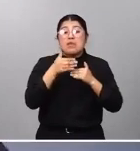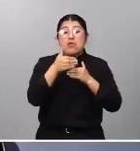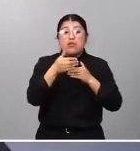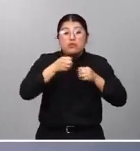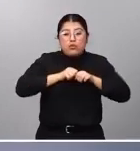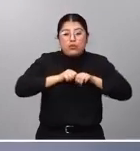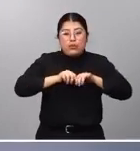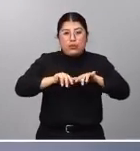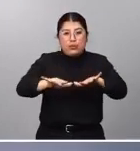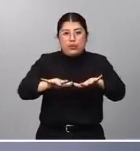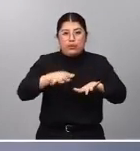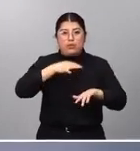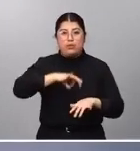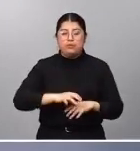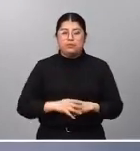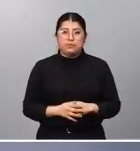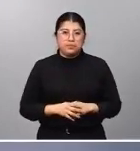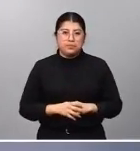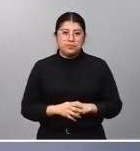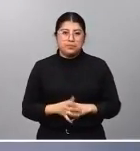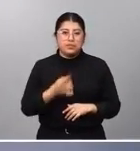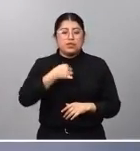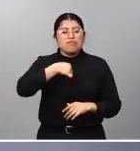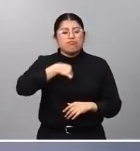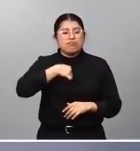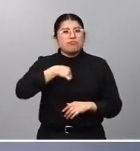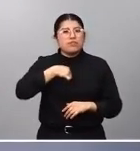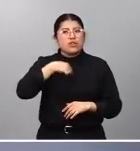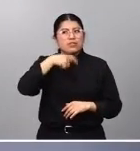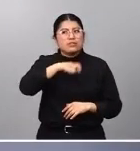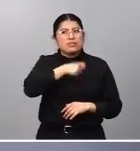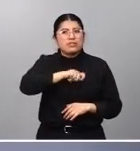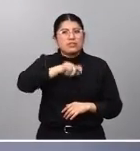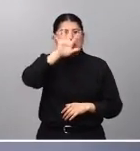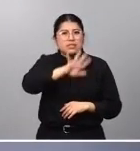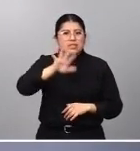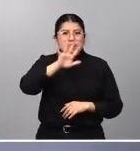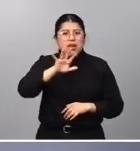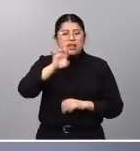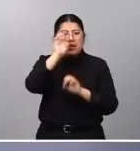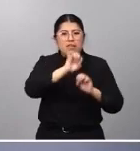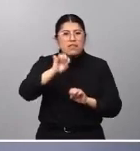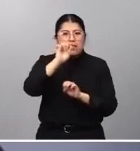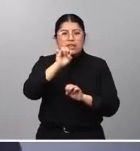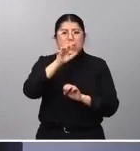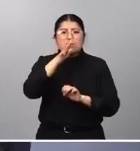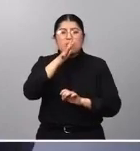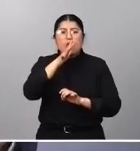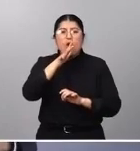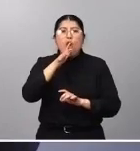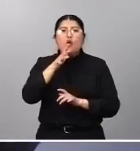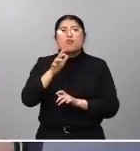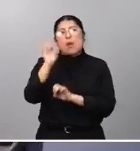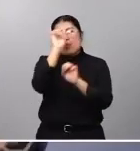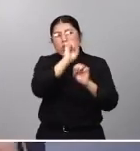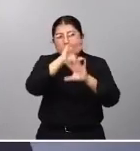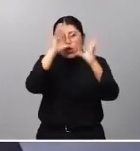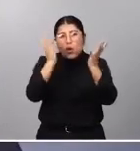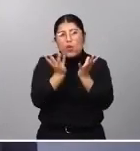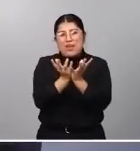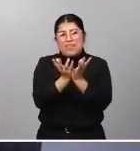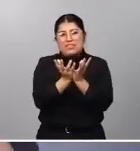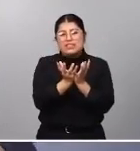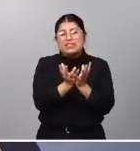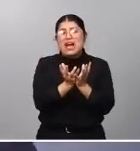futuro. Saben que yo siempre he defendido que en España debería adoptarse una prestación universal por crianza. Creo que la formalización de esta ayuda a la